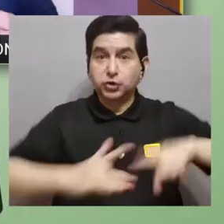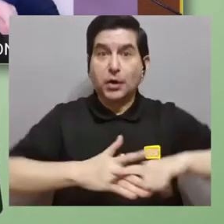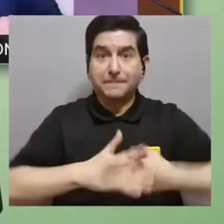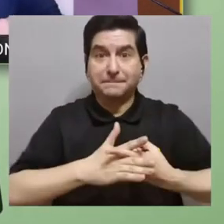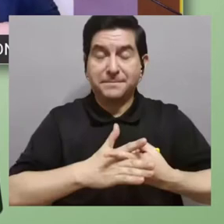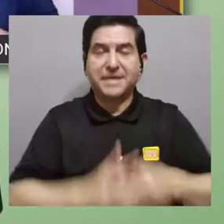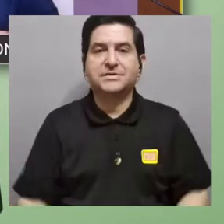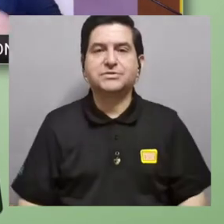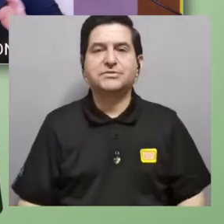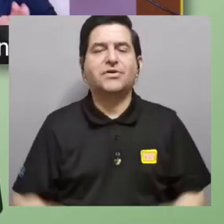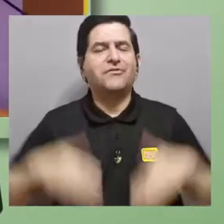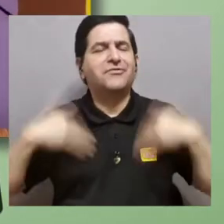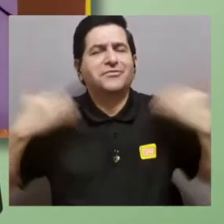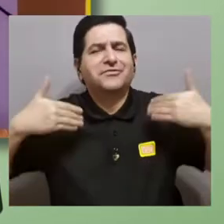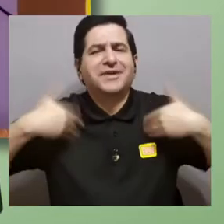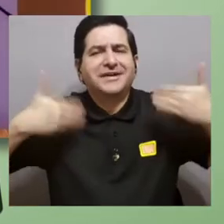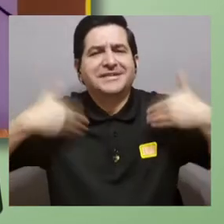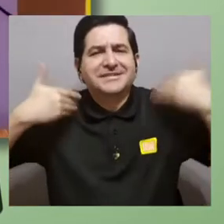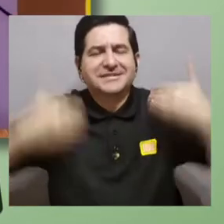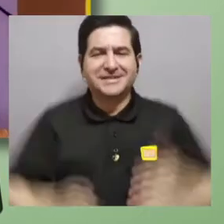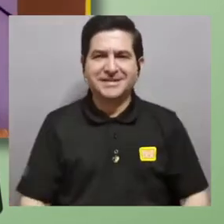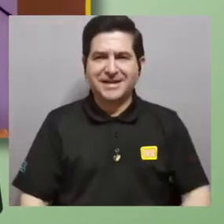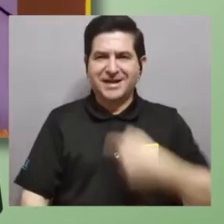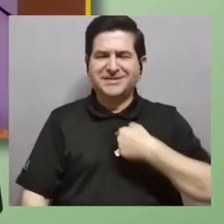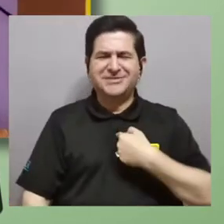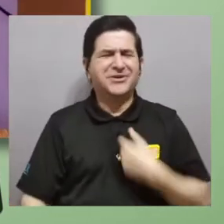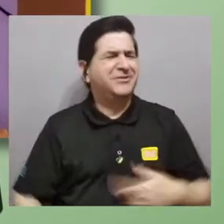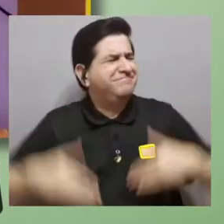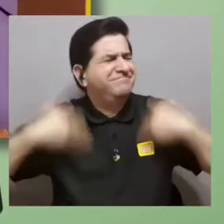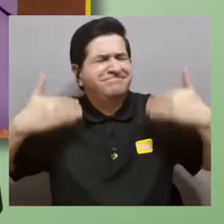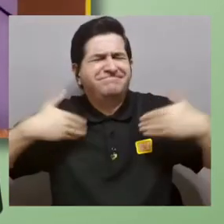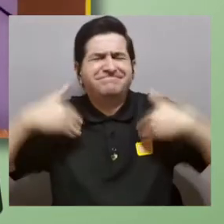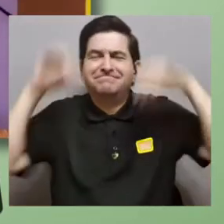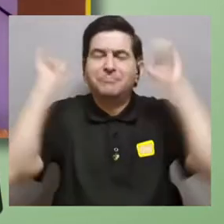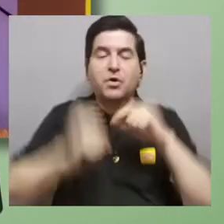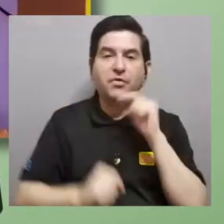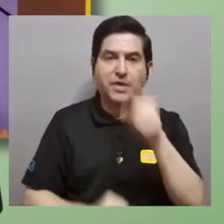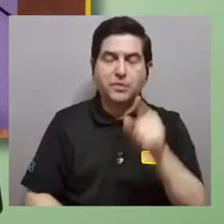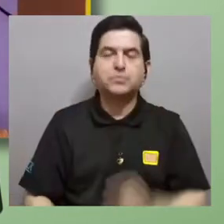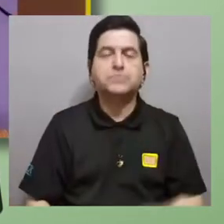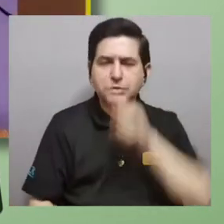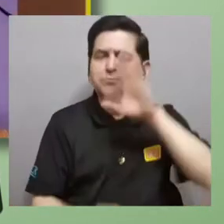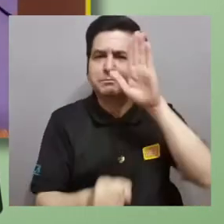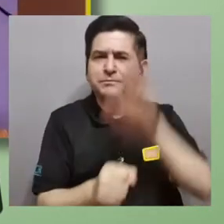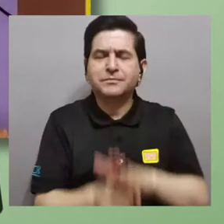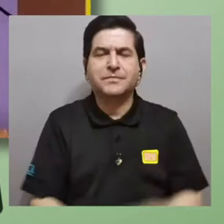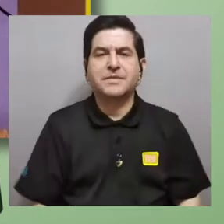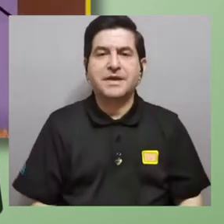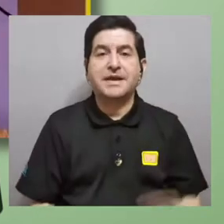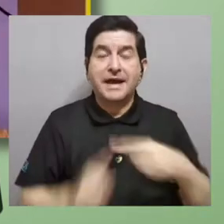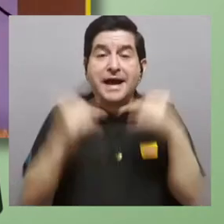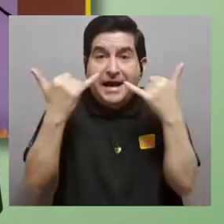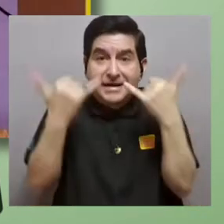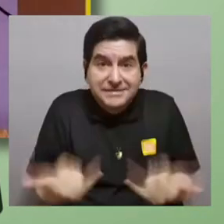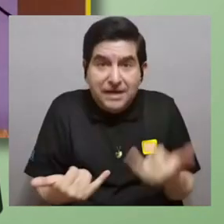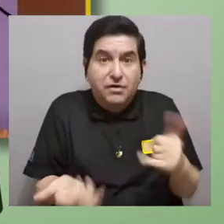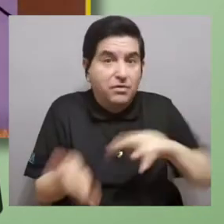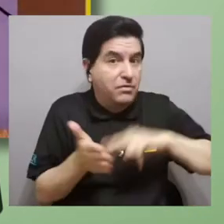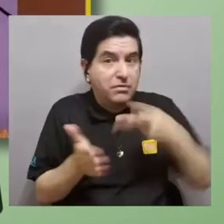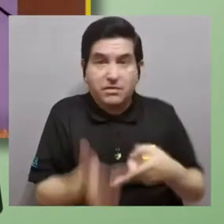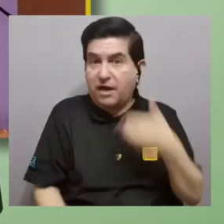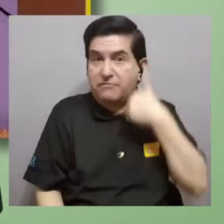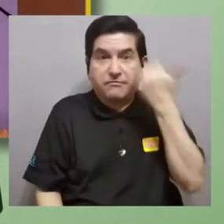quiero empezar así. Felicidades, estoy encantado de que pudieses conseguirlo. Llegar hasta aquí